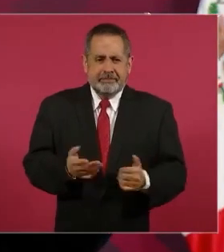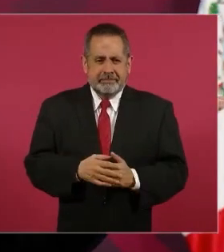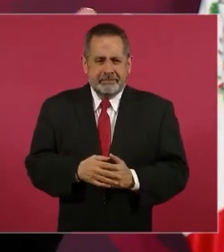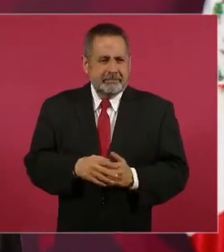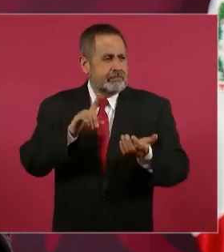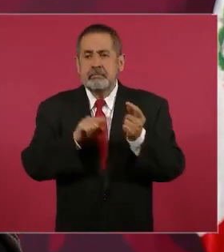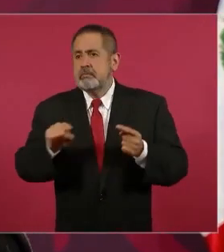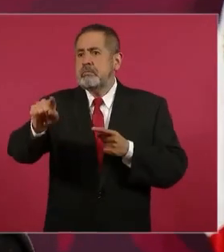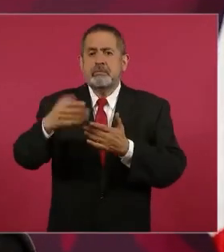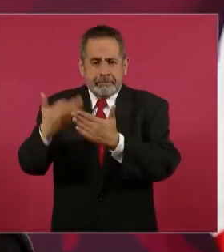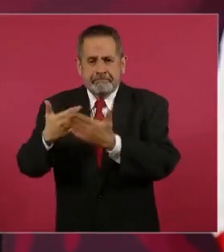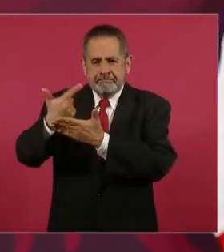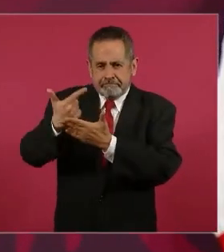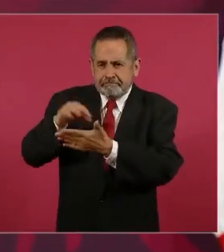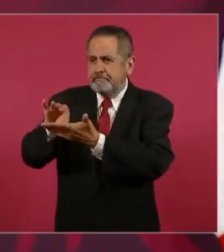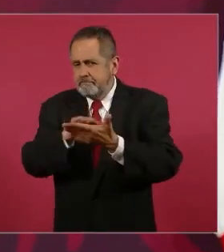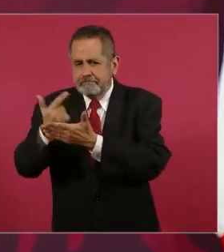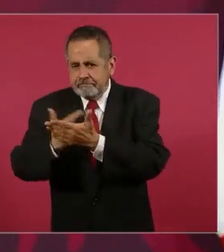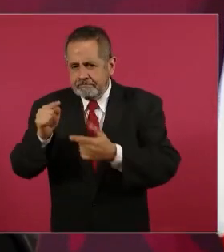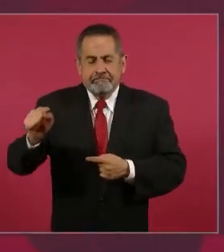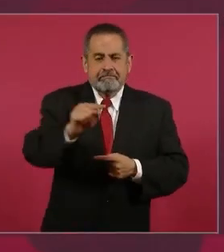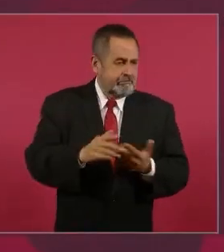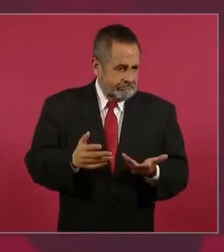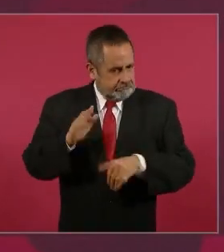casillas no contadas y en 24 horas